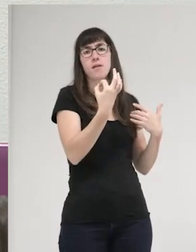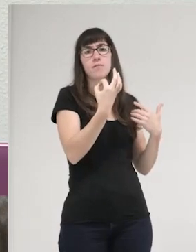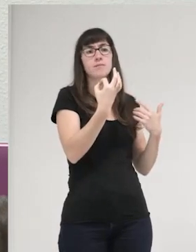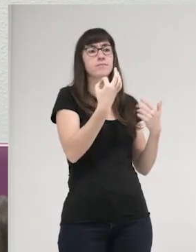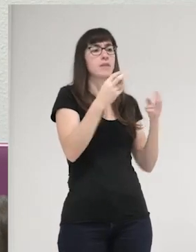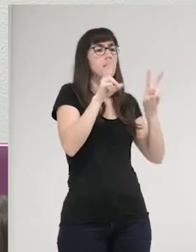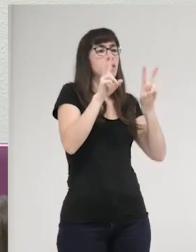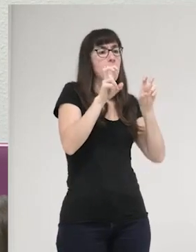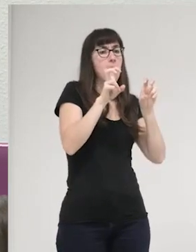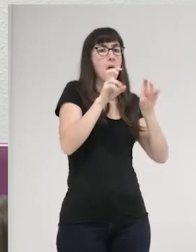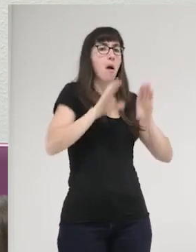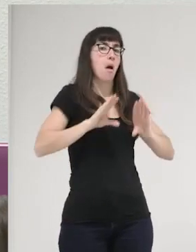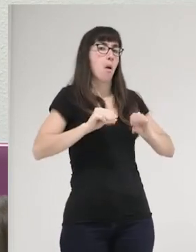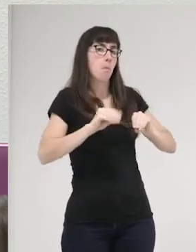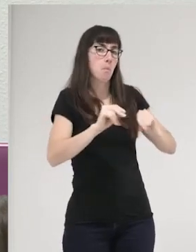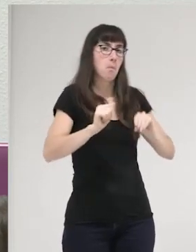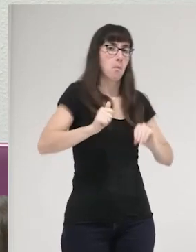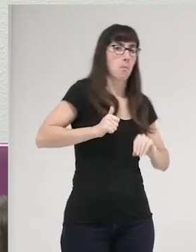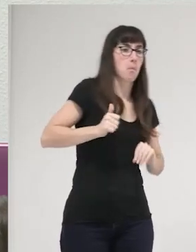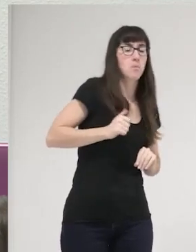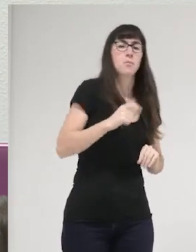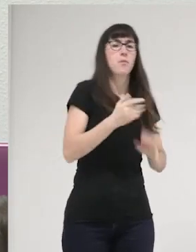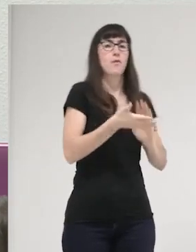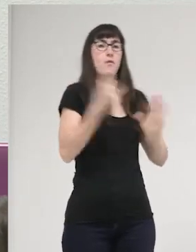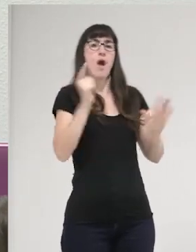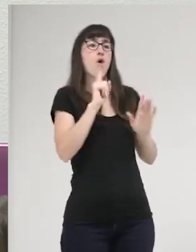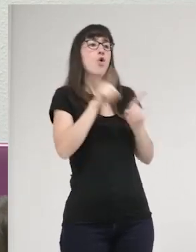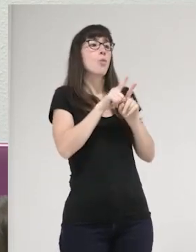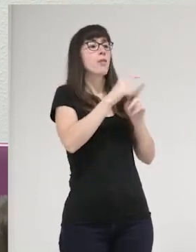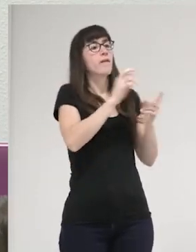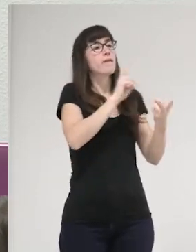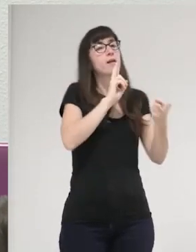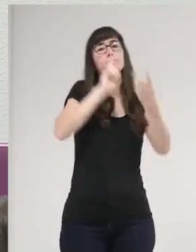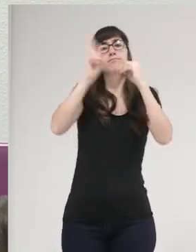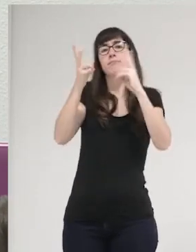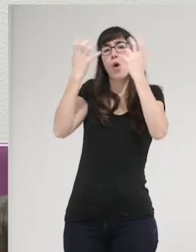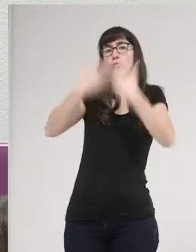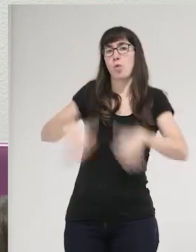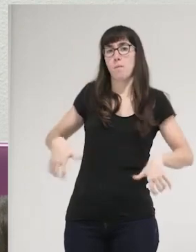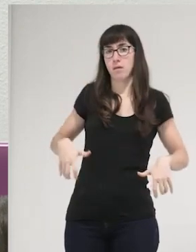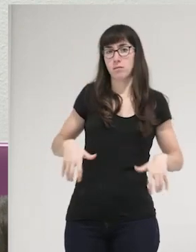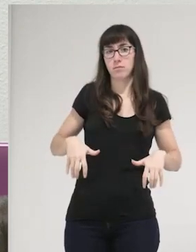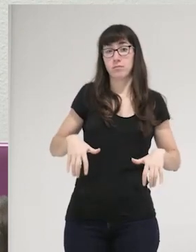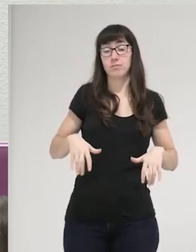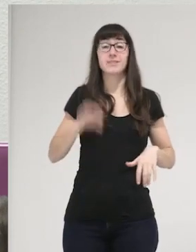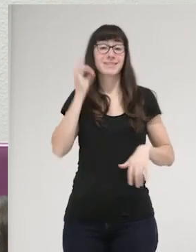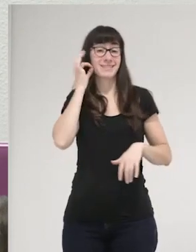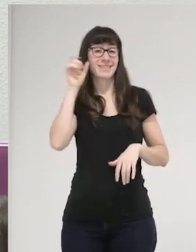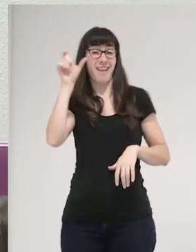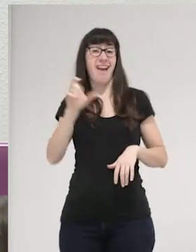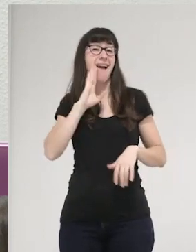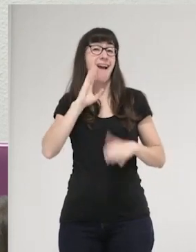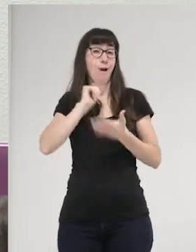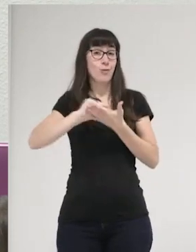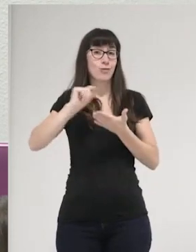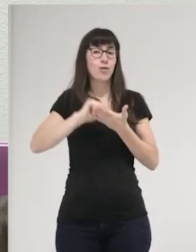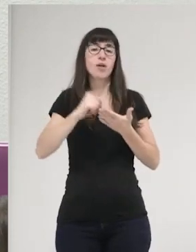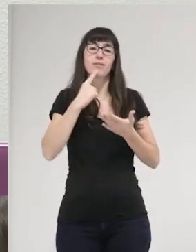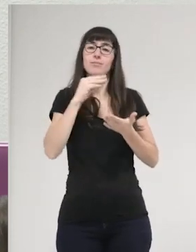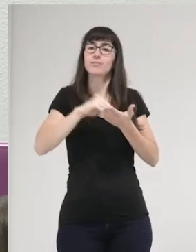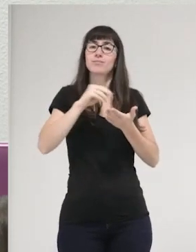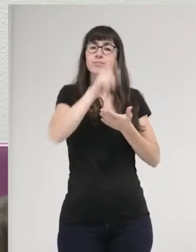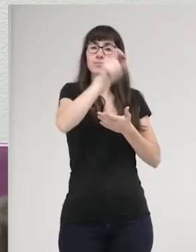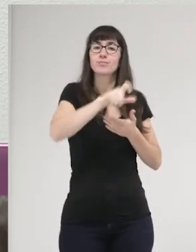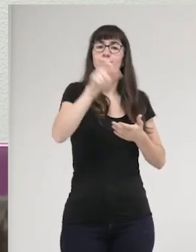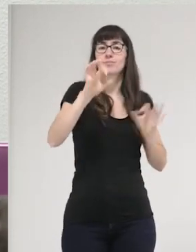instrumentalidad y simplemente decir que ha sido una reacción automática. De hecho, Inés Erkovich, por ejemplo, habla del estigma de la